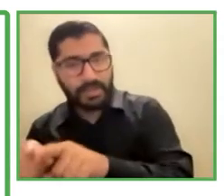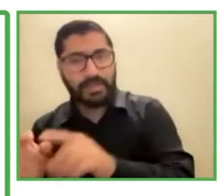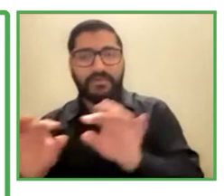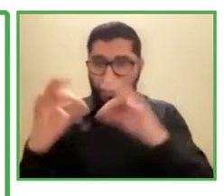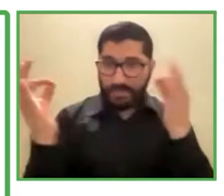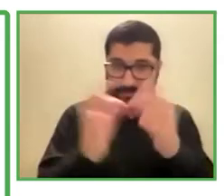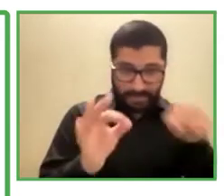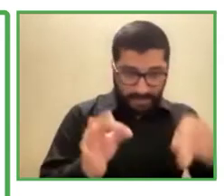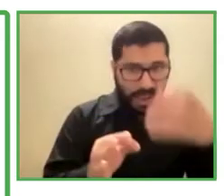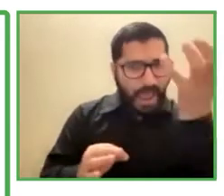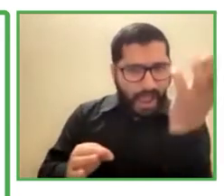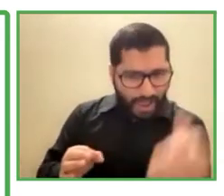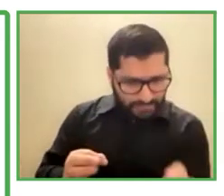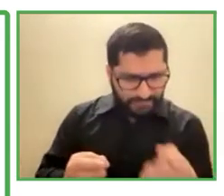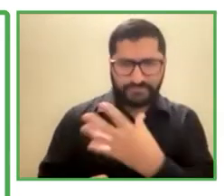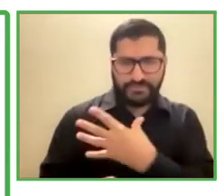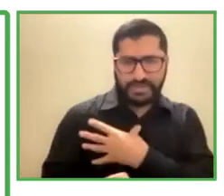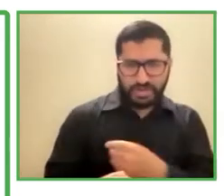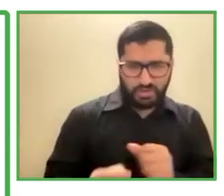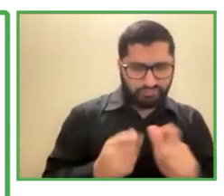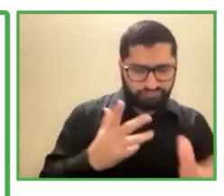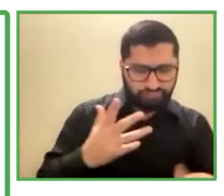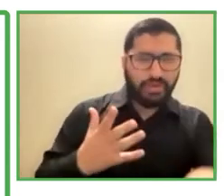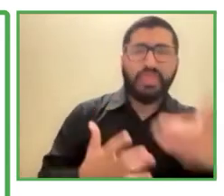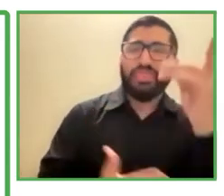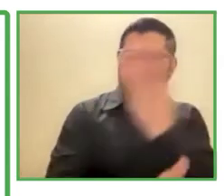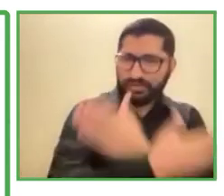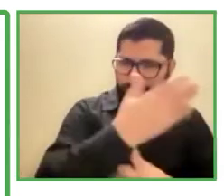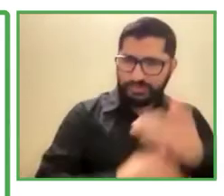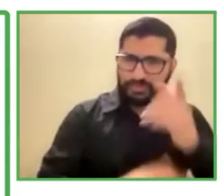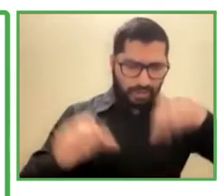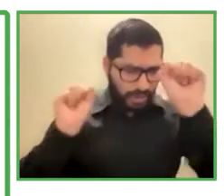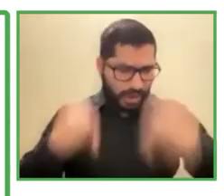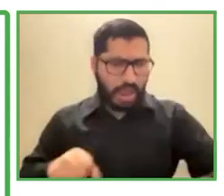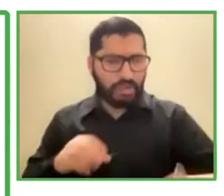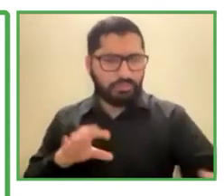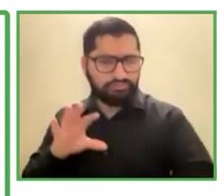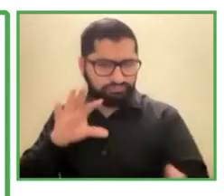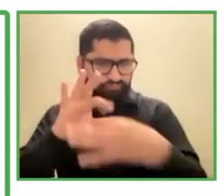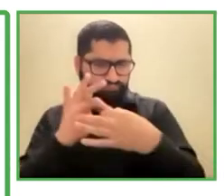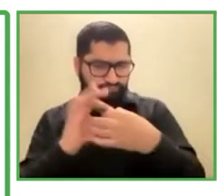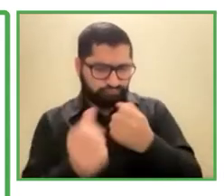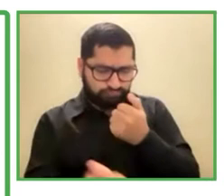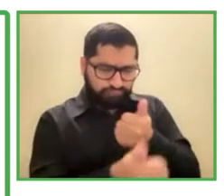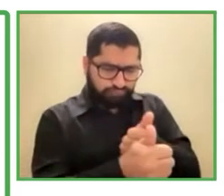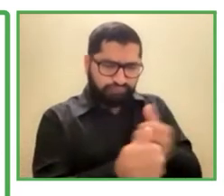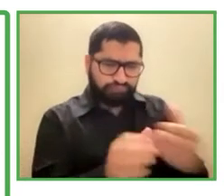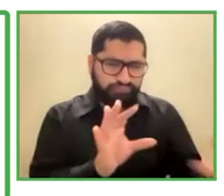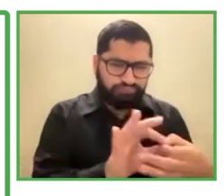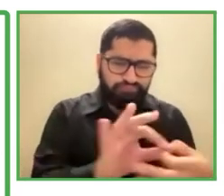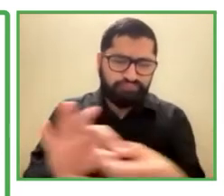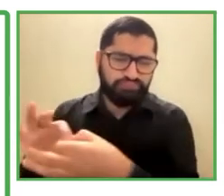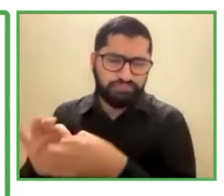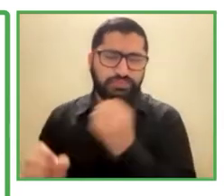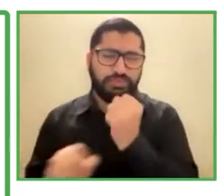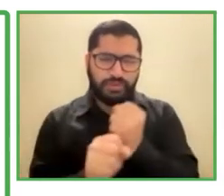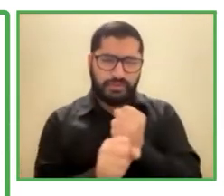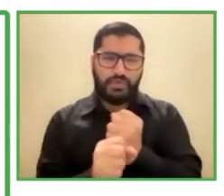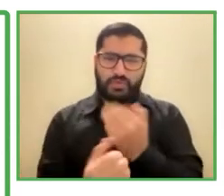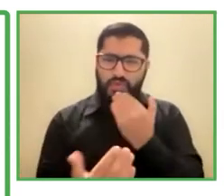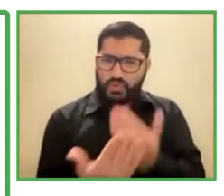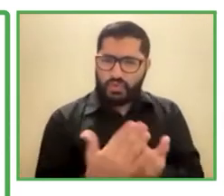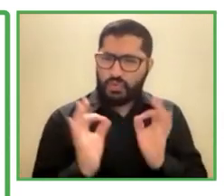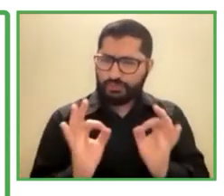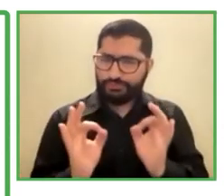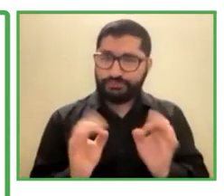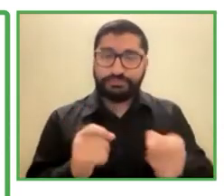cuales podemos conectar, ¿no es cierto?, y hacer más cercano este trabajo. El aumento, ¿no es cierto?, aumentar los nuevos contratos de personas con